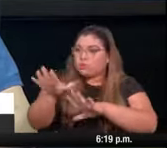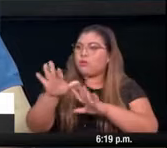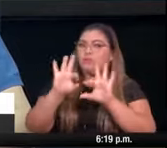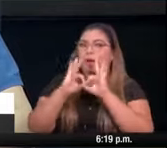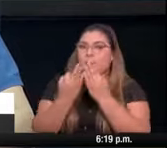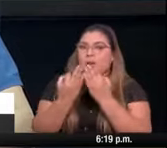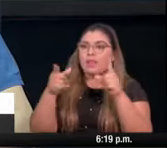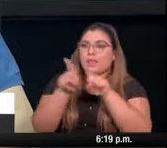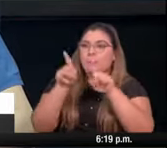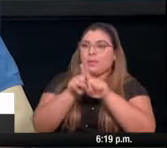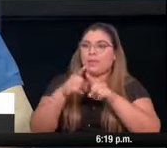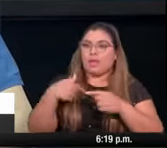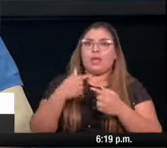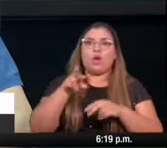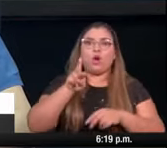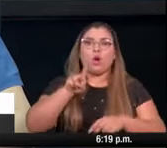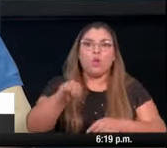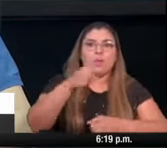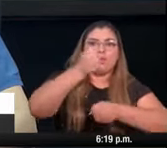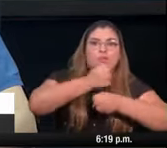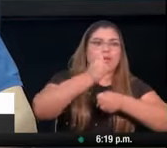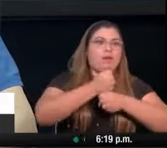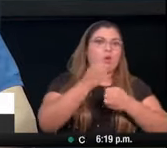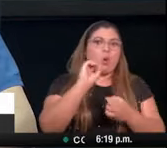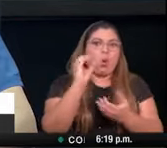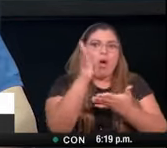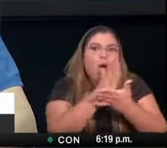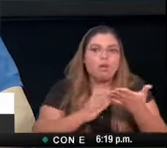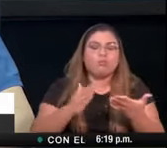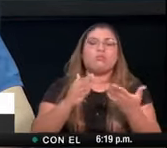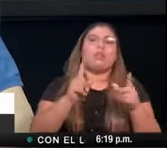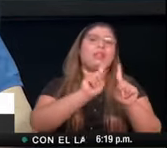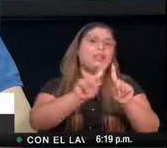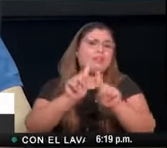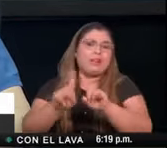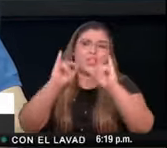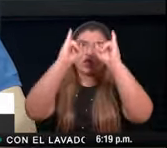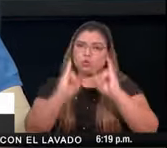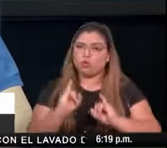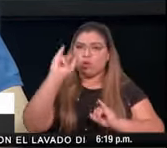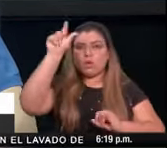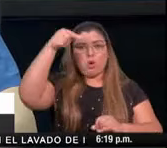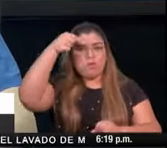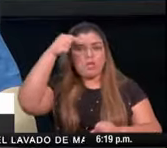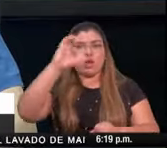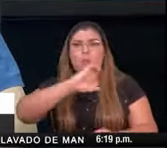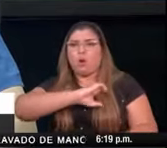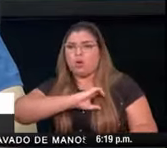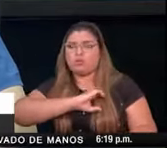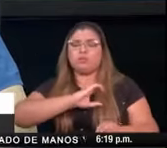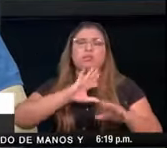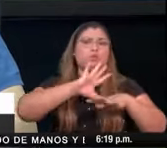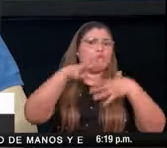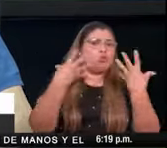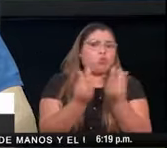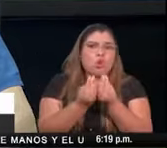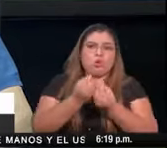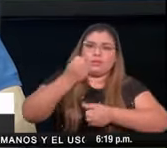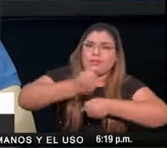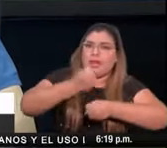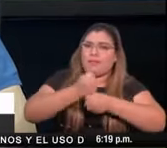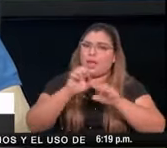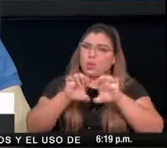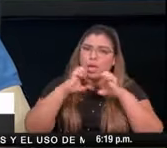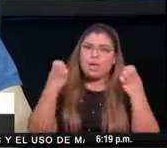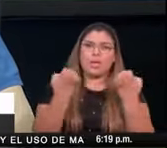serie de personal de diferentes instituciones del Estado ONG y grupos cívicos que